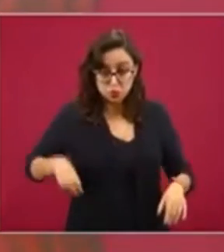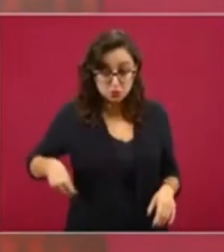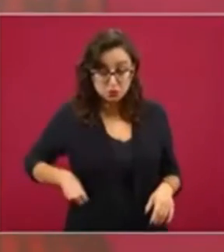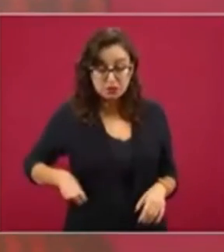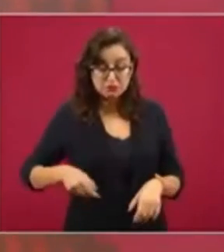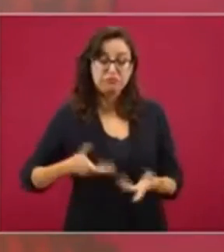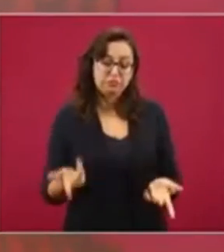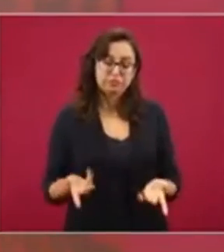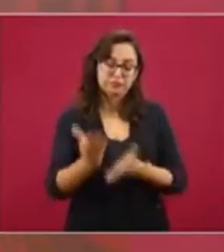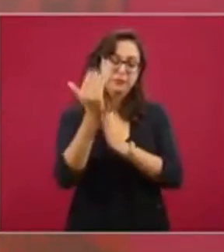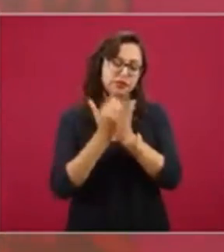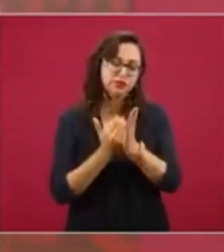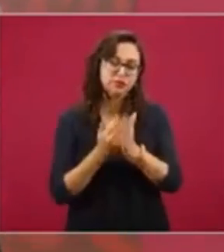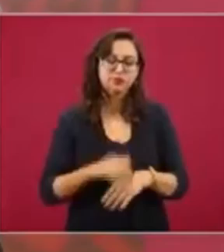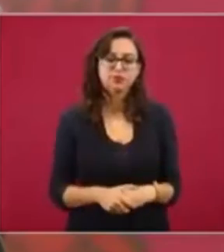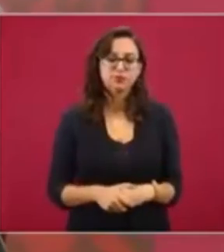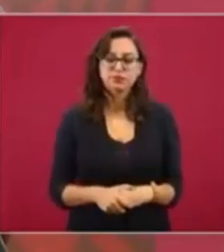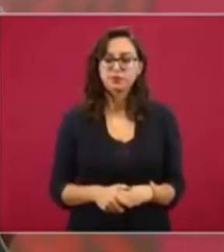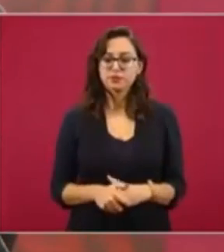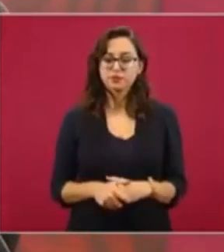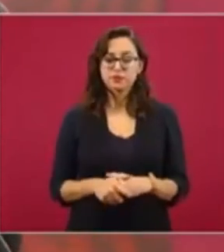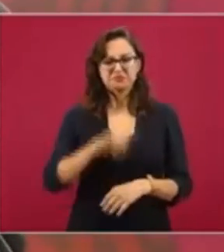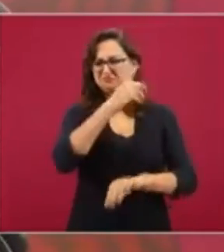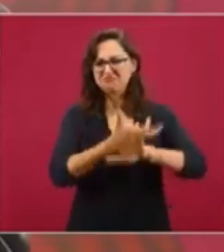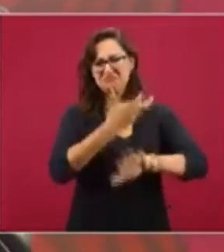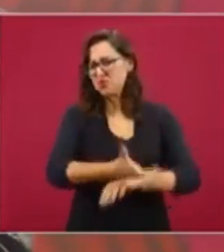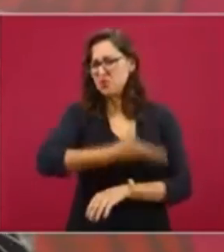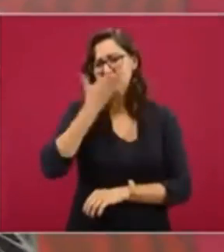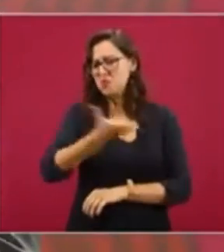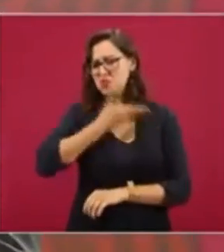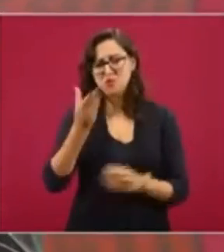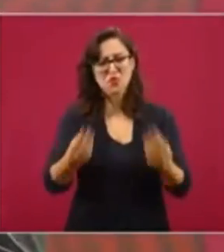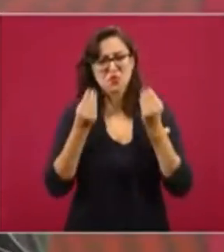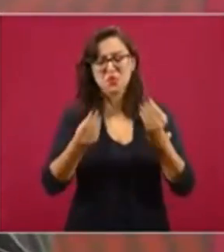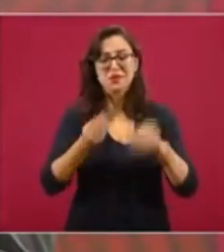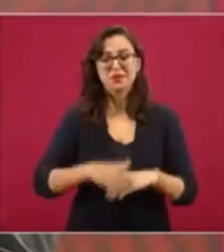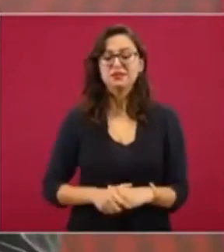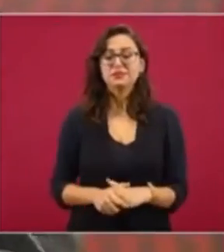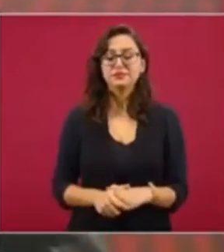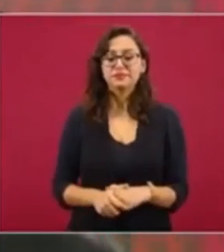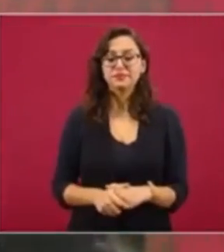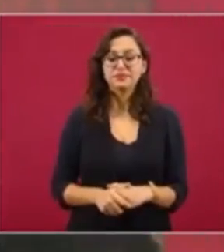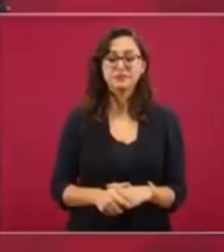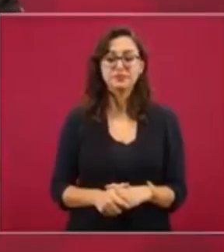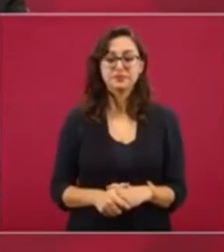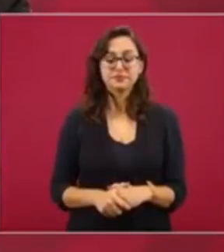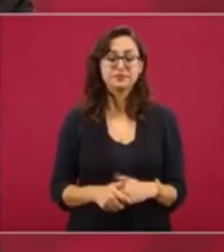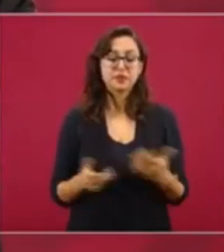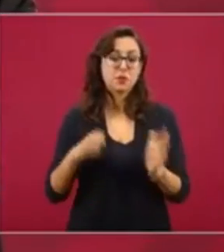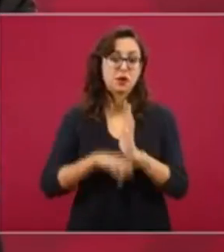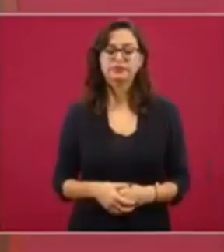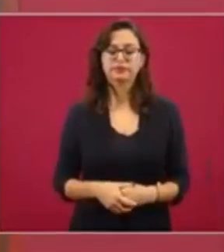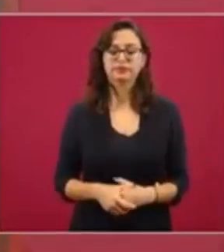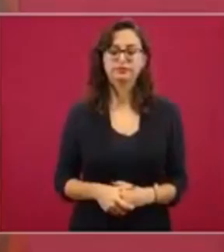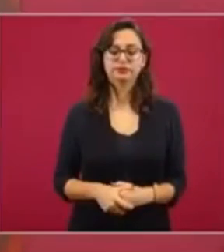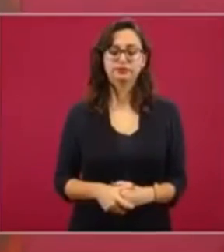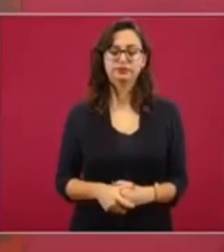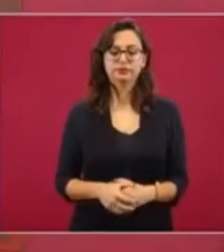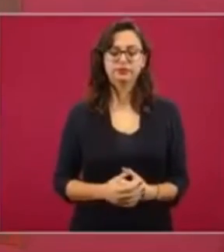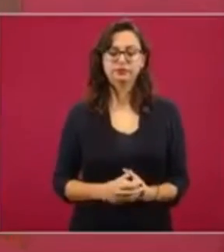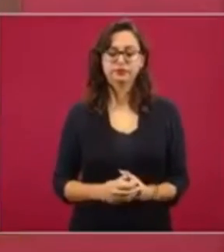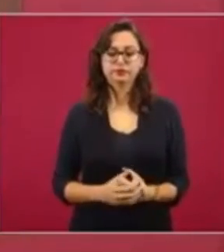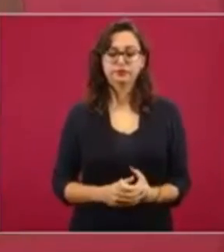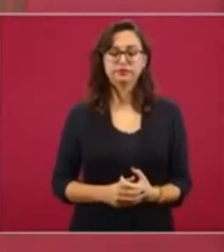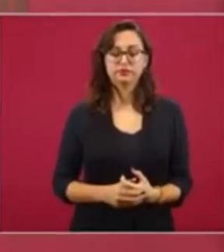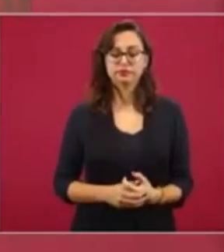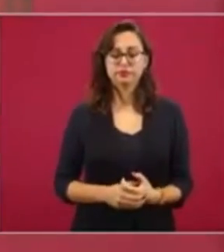pena. Esto se usa mucho en el caso de Estados Unidos. Lo que acaba de suceder ahora con el procurador de Nayarit. Luego